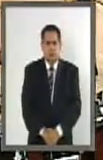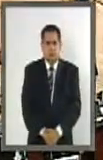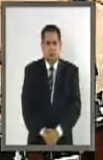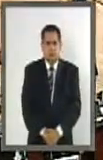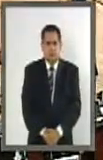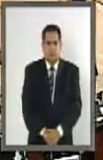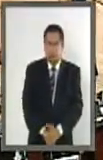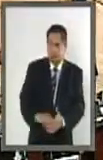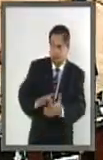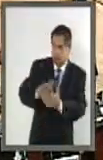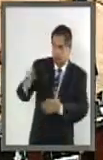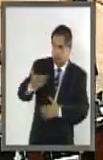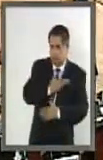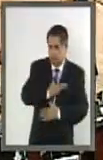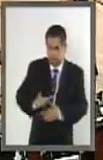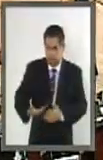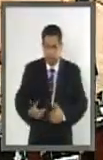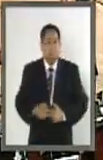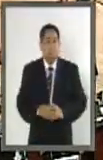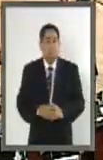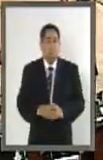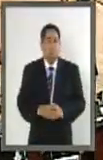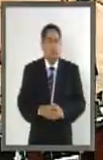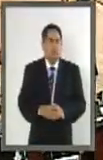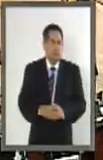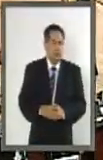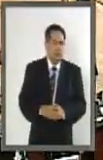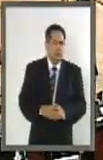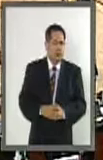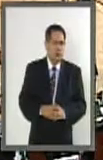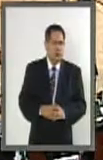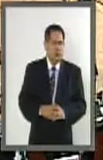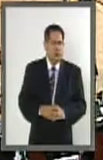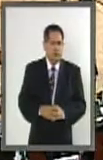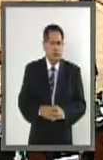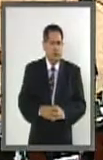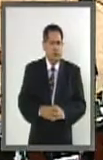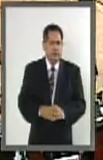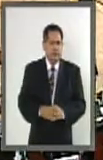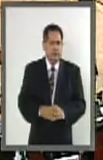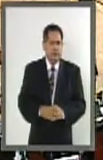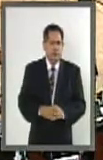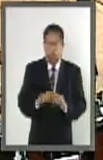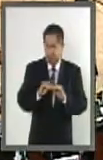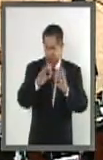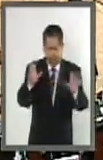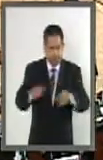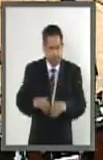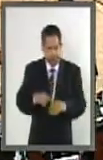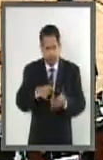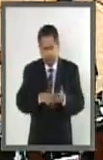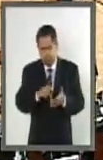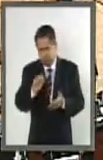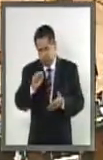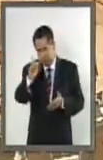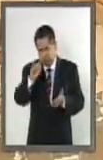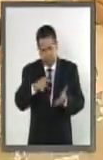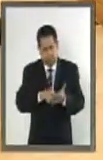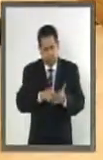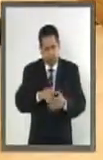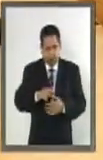Gracias, Presidente. Desde luego que estamos a favor y nos